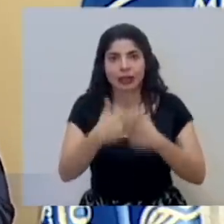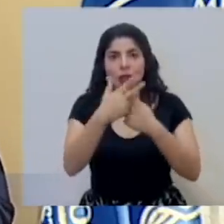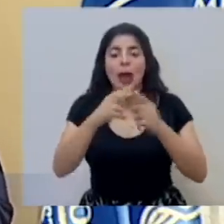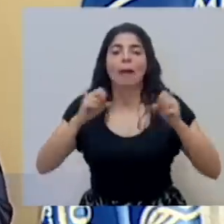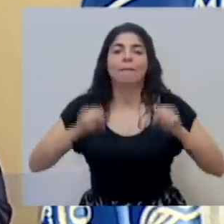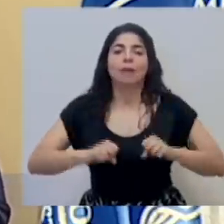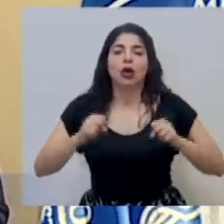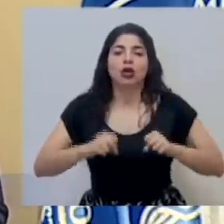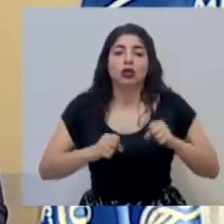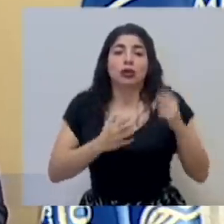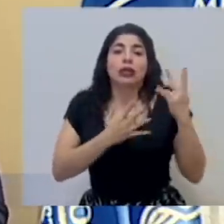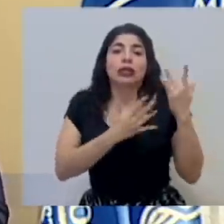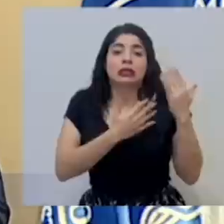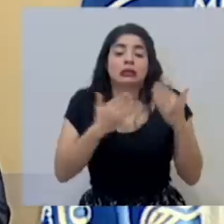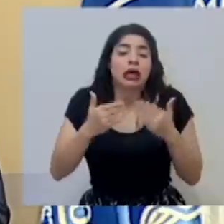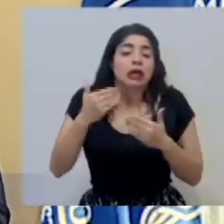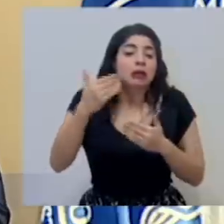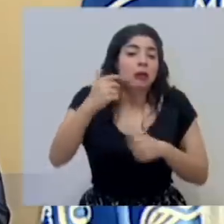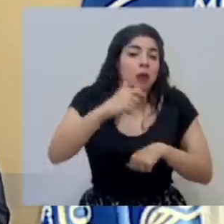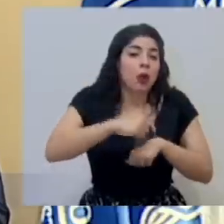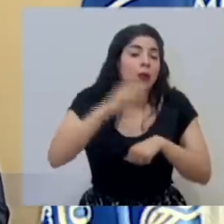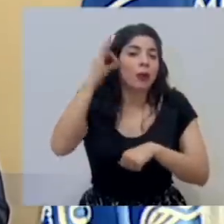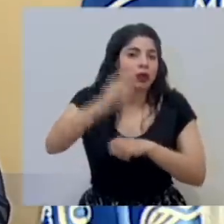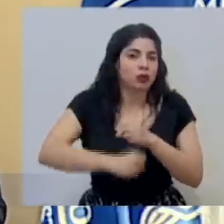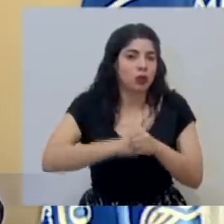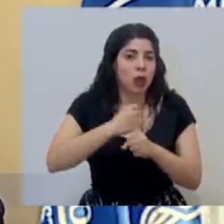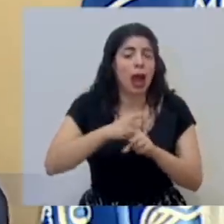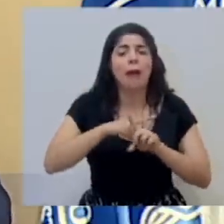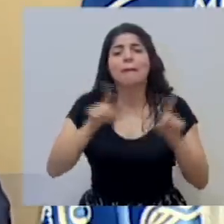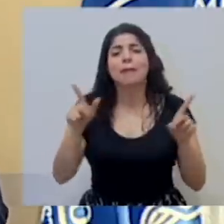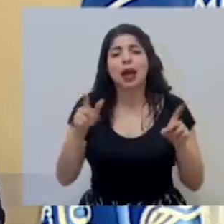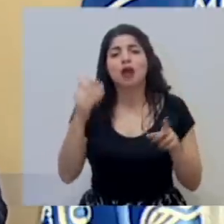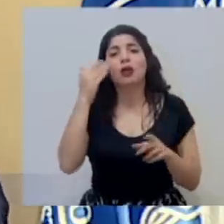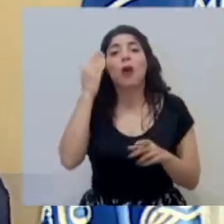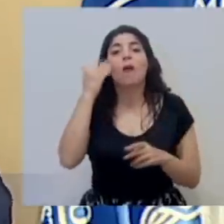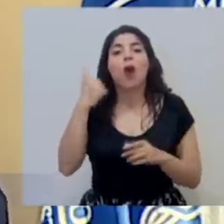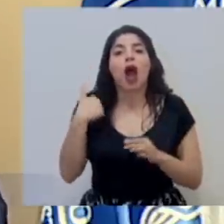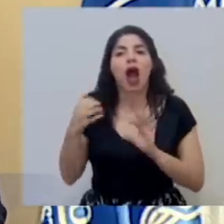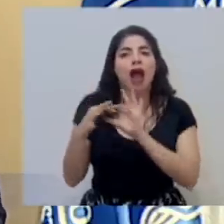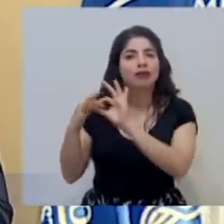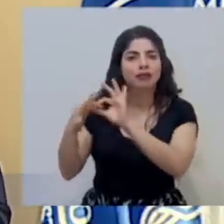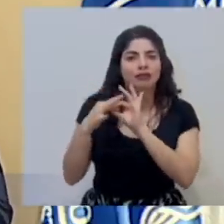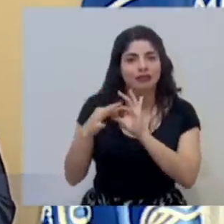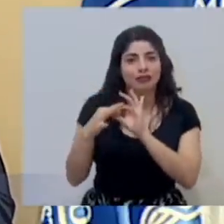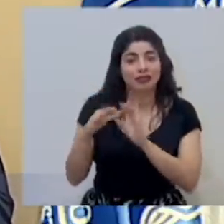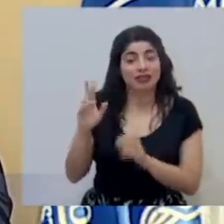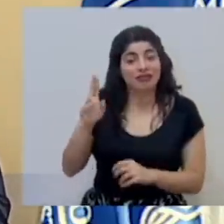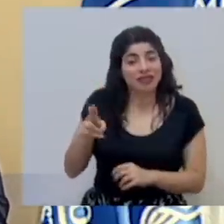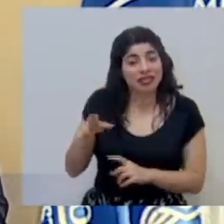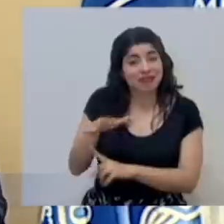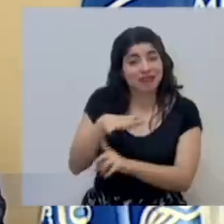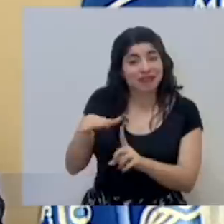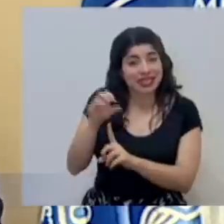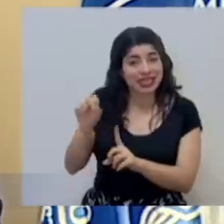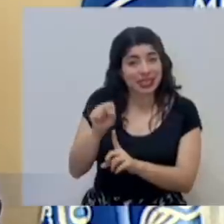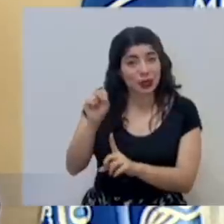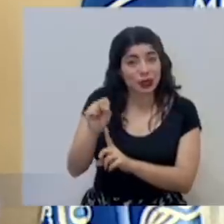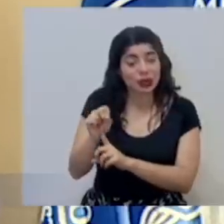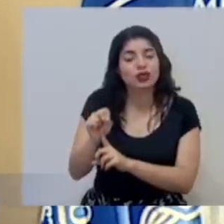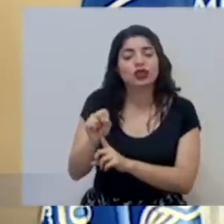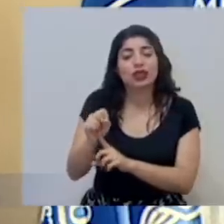posiblemente se esperaría en algún momento del otro año, pero lo vemos en el marco de las relaciones y también en ese contexto, pues,